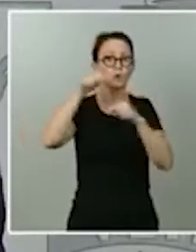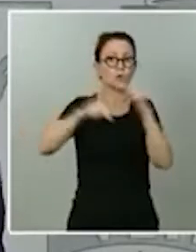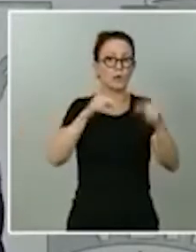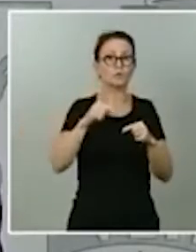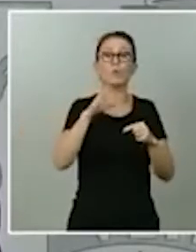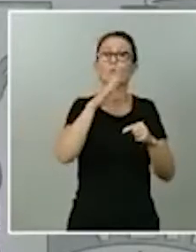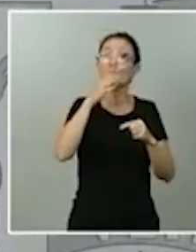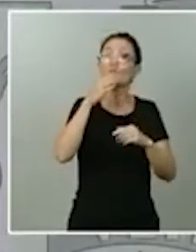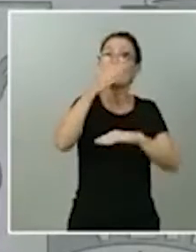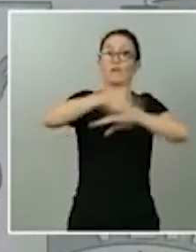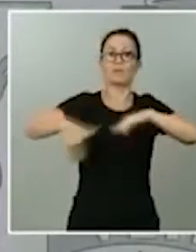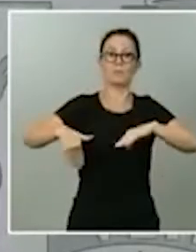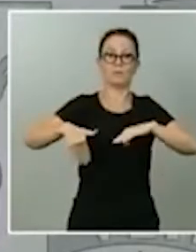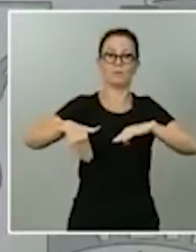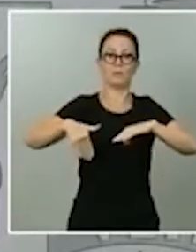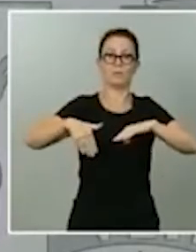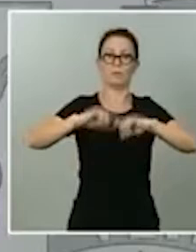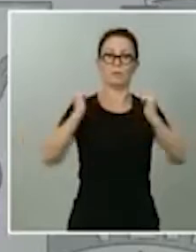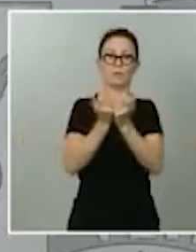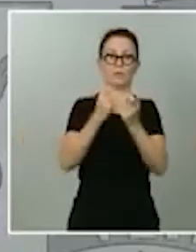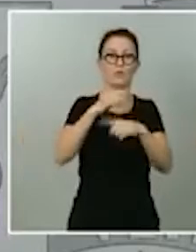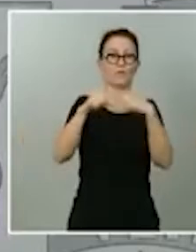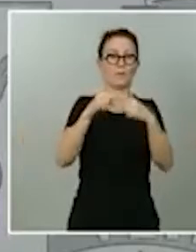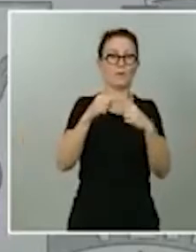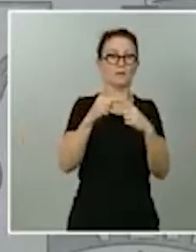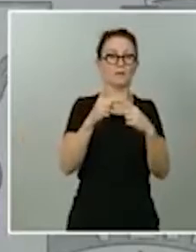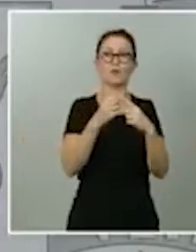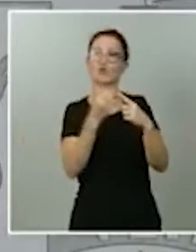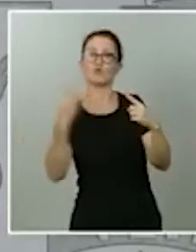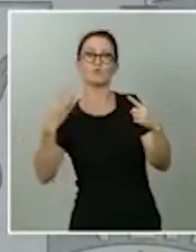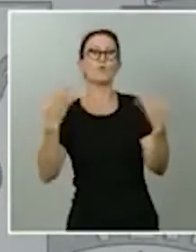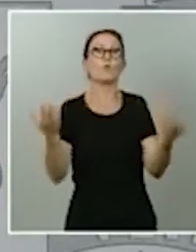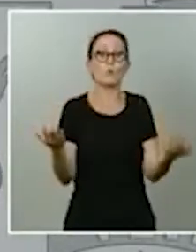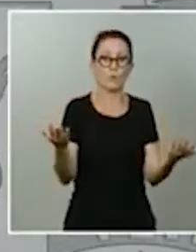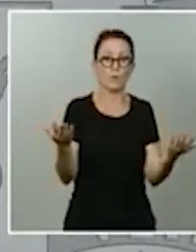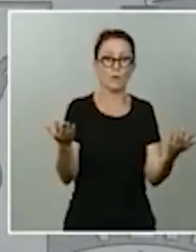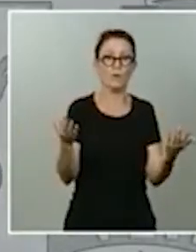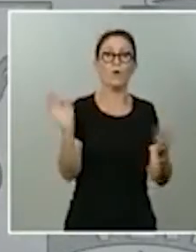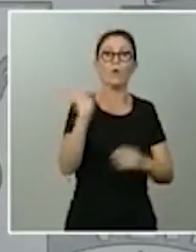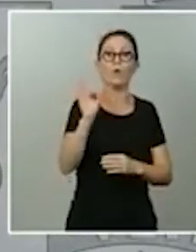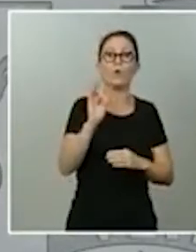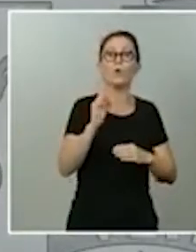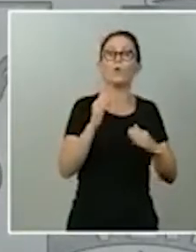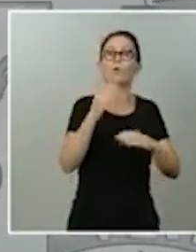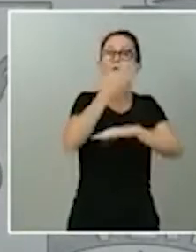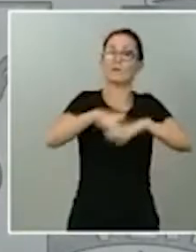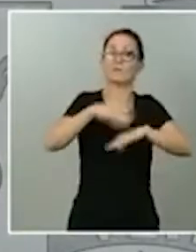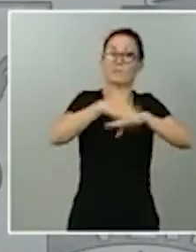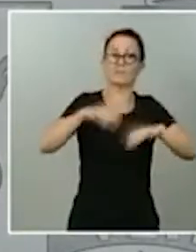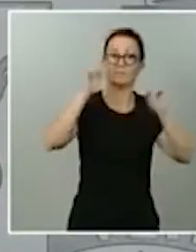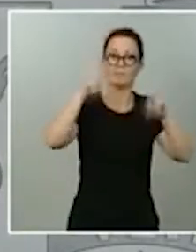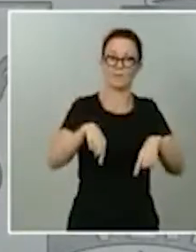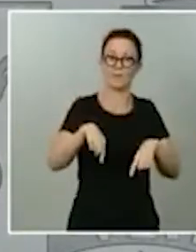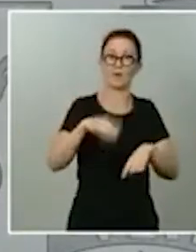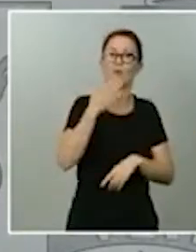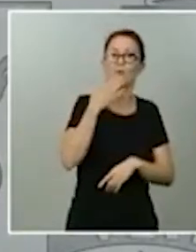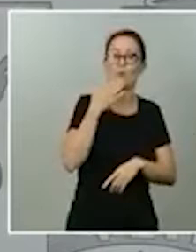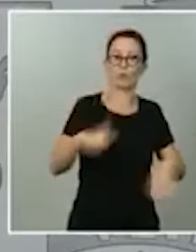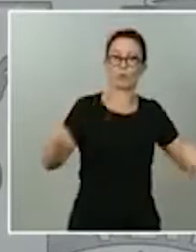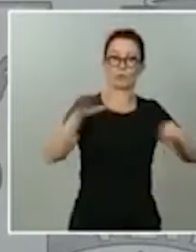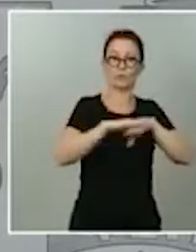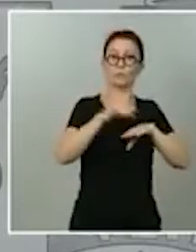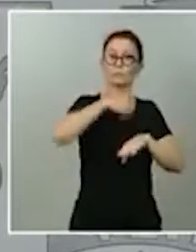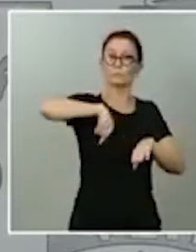ejemplo pues en como he dicho antes en el ocio nocturno quiero decir estamos dando respuesta estamos dando respuesta coordinada